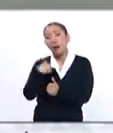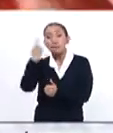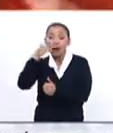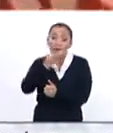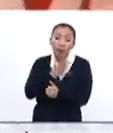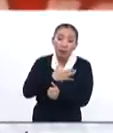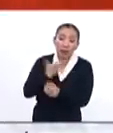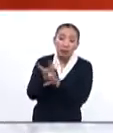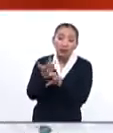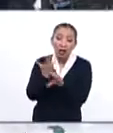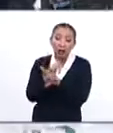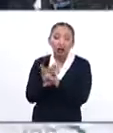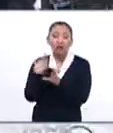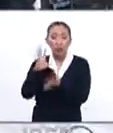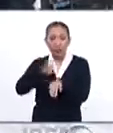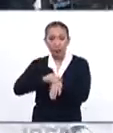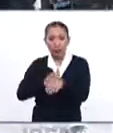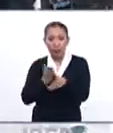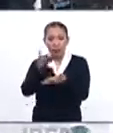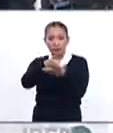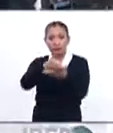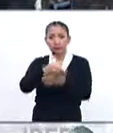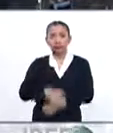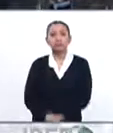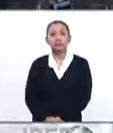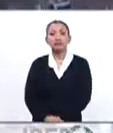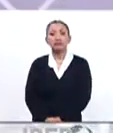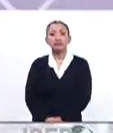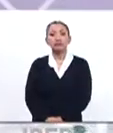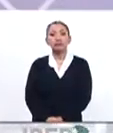las autoridades estadounidenses les permitan desembarcar.